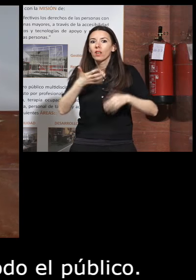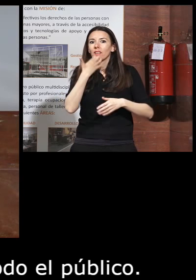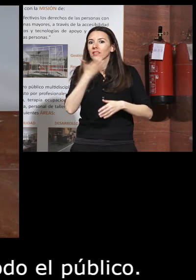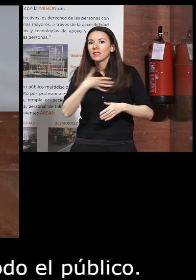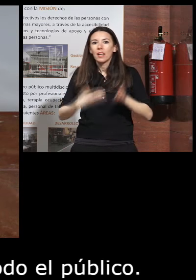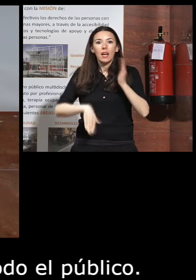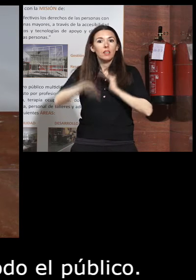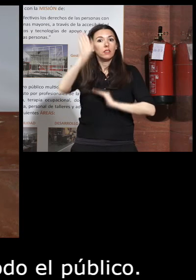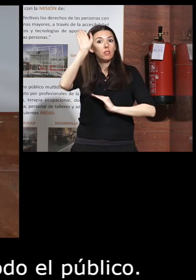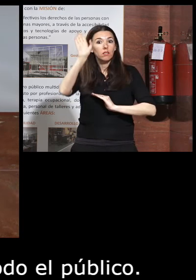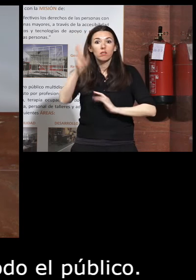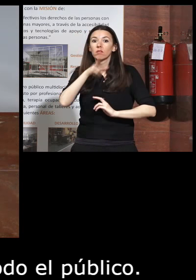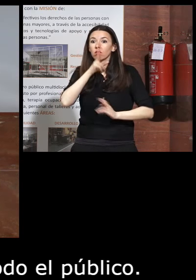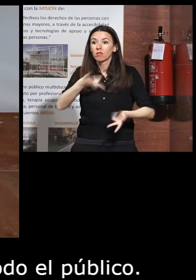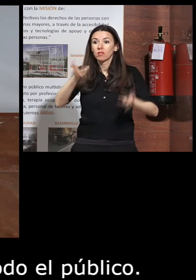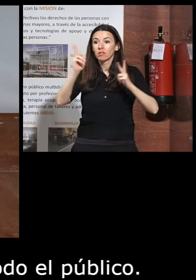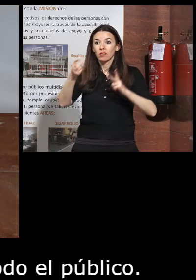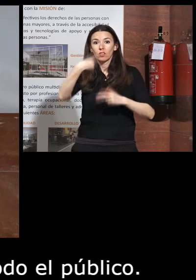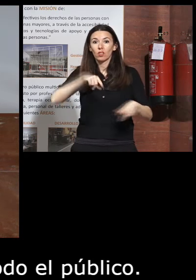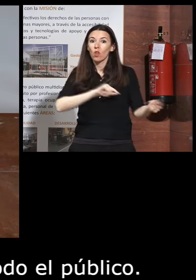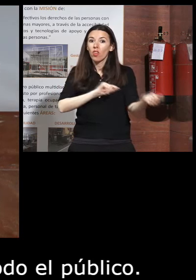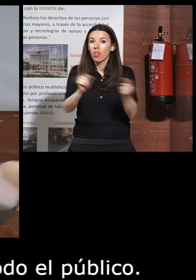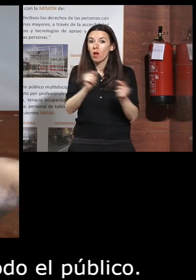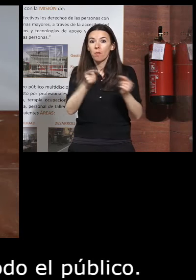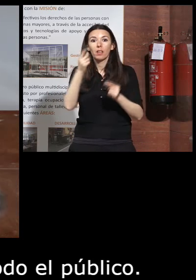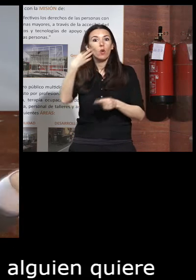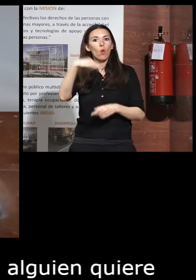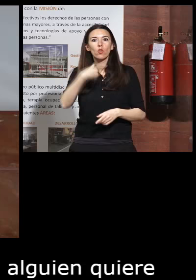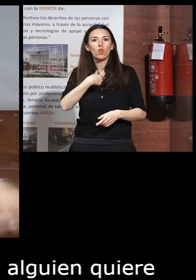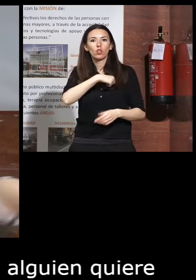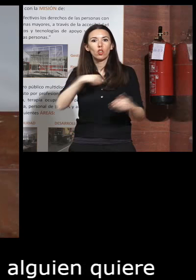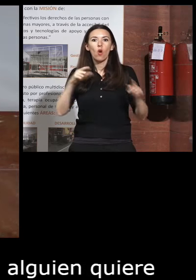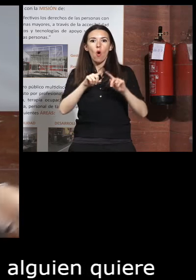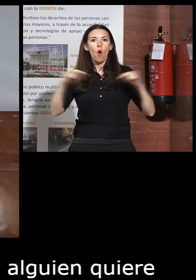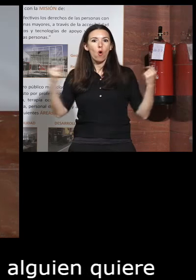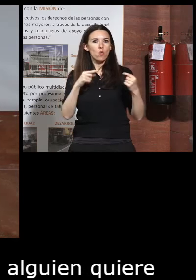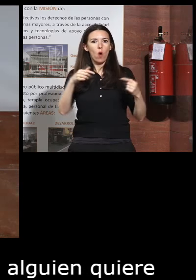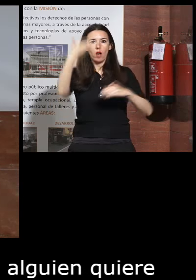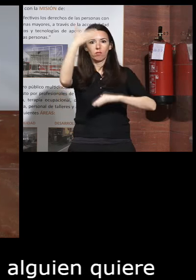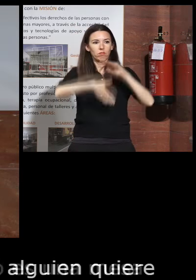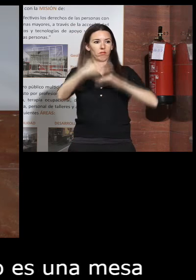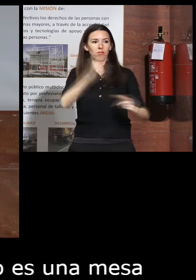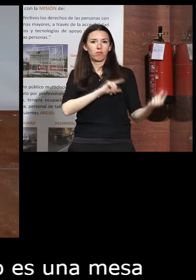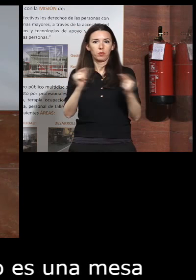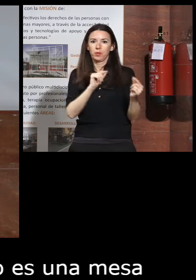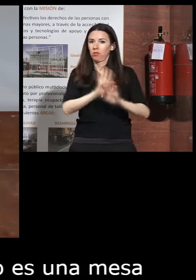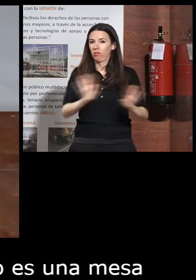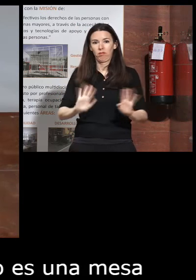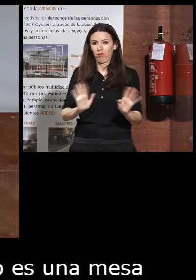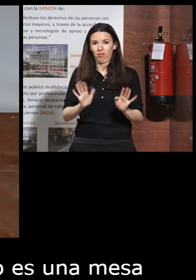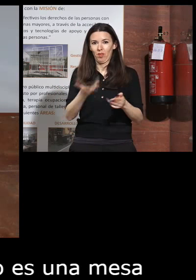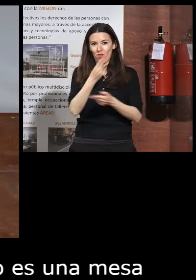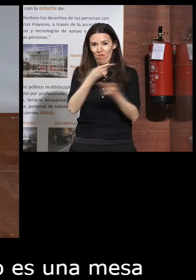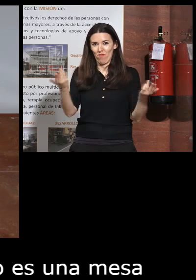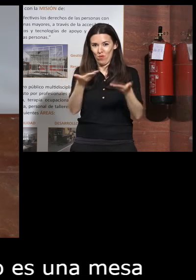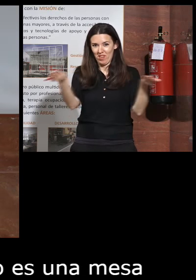intervenir que levante la mano y como es una mesa redonda no es solamente una mesa cuadrada rectangular larga de 5 aquí arriba bueno